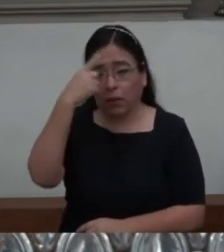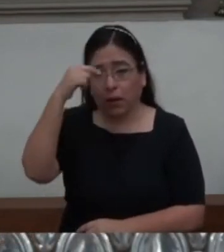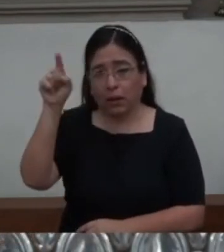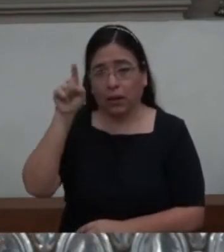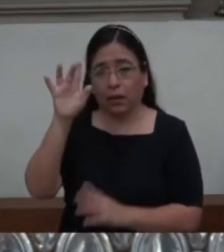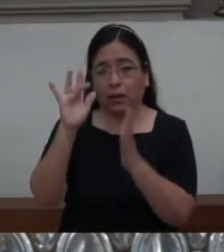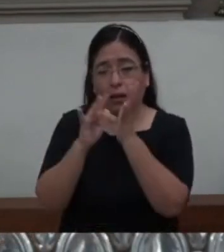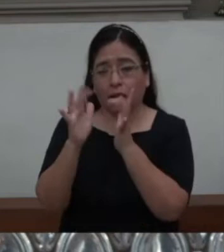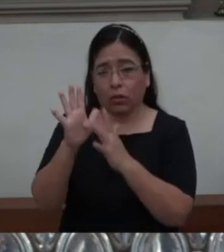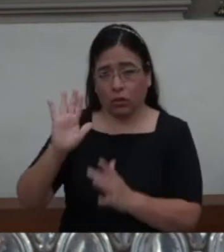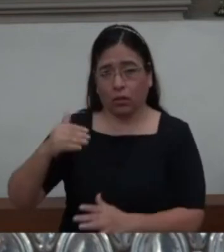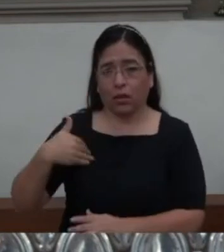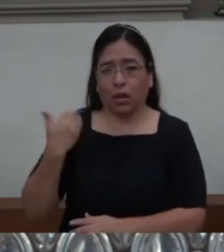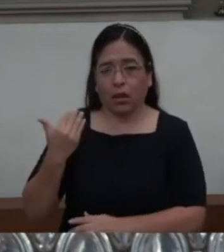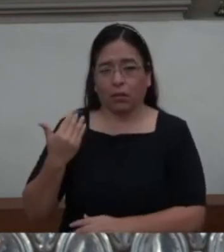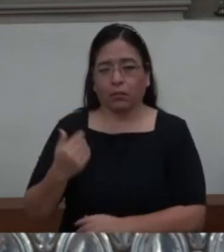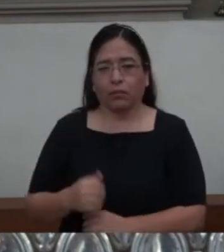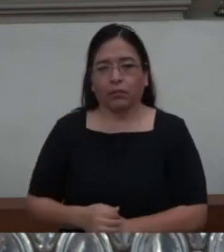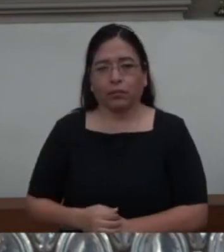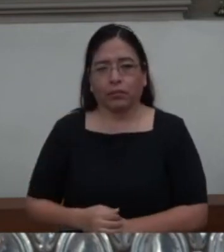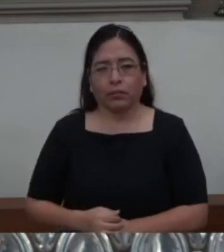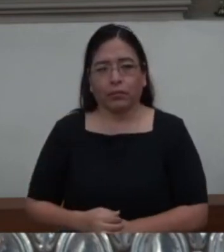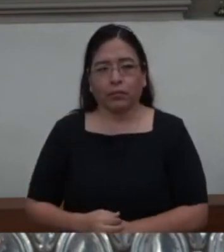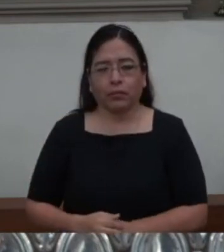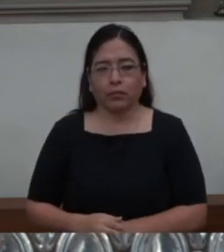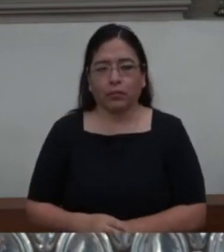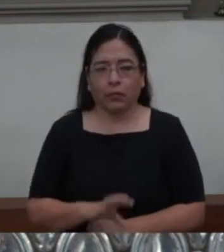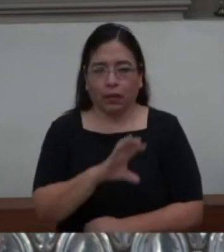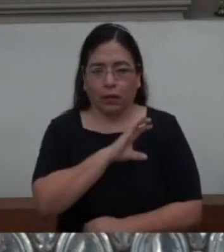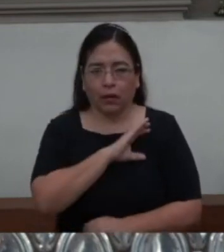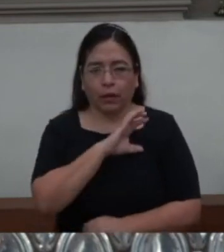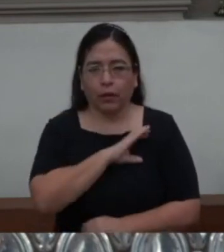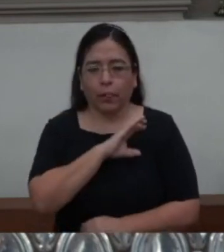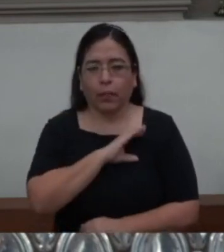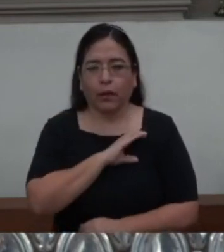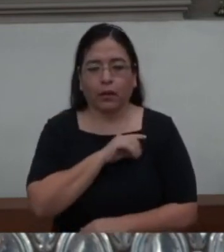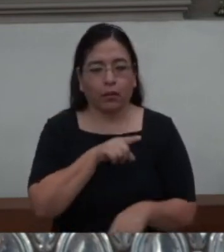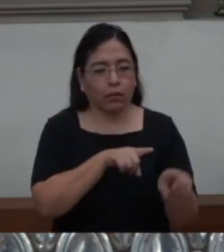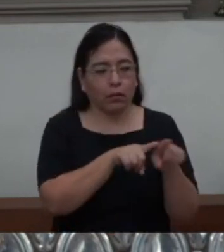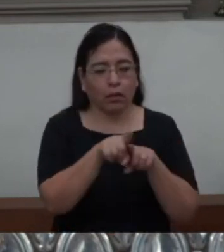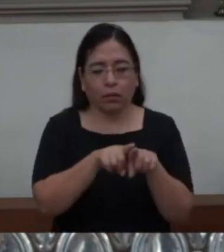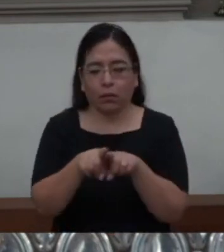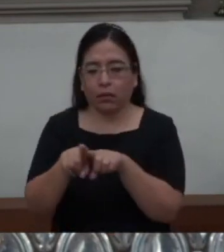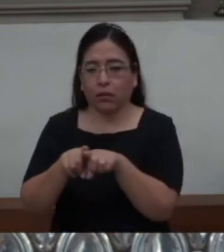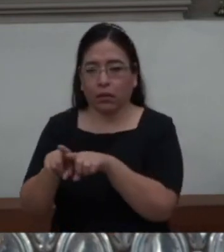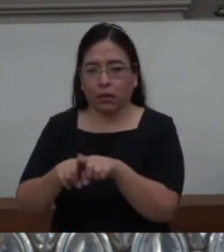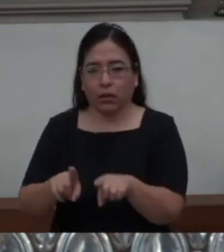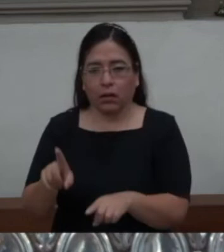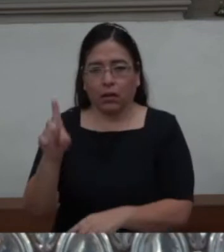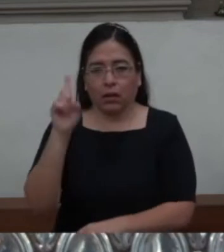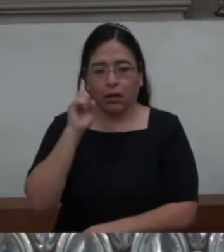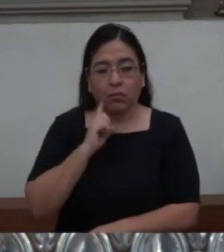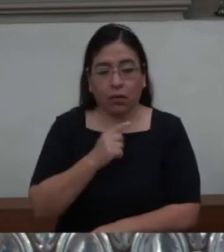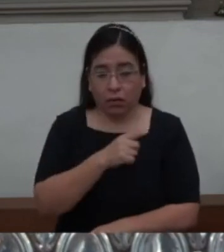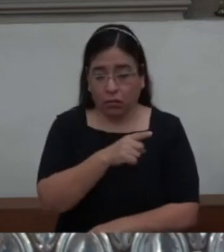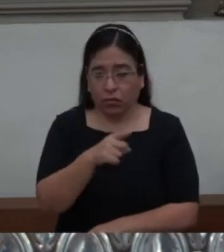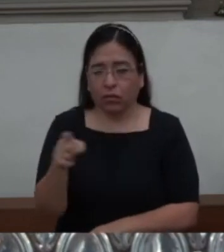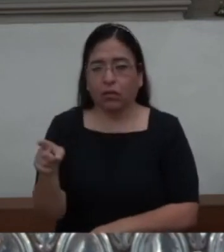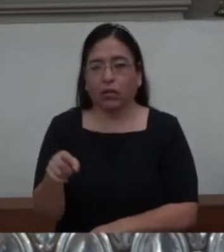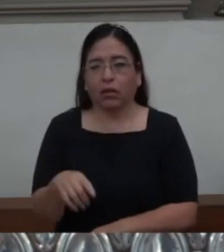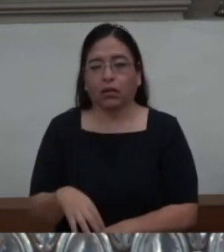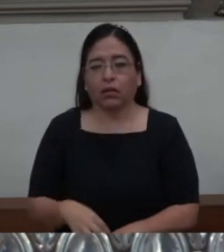Estimados hombres y mujeres que participaron en el simposio. Ustedes son testigos